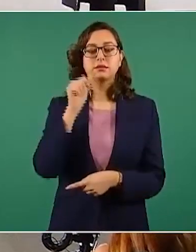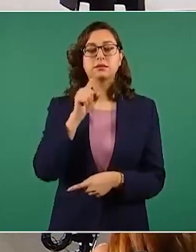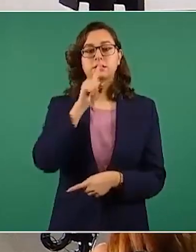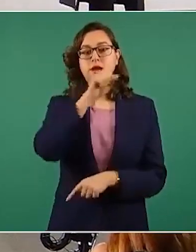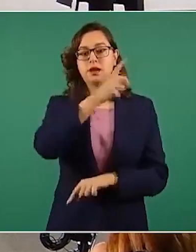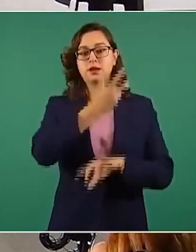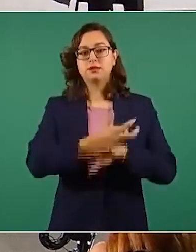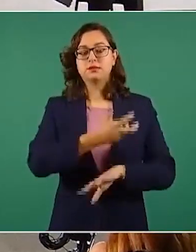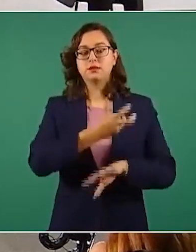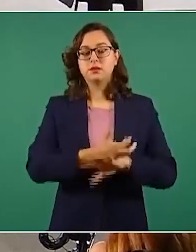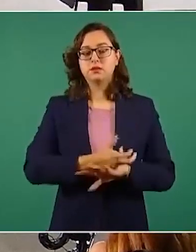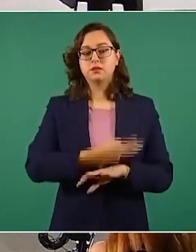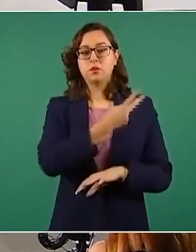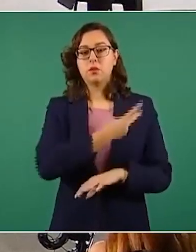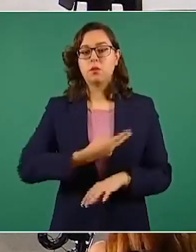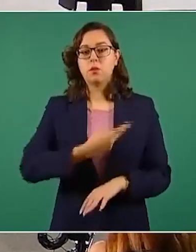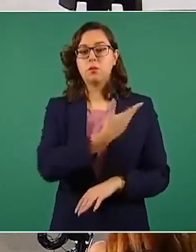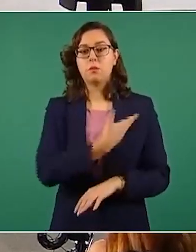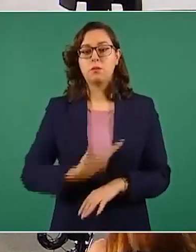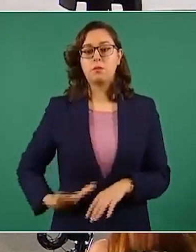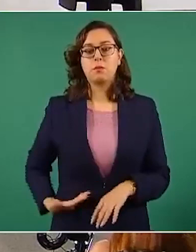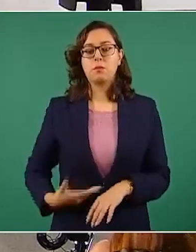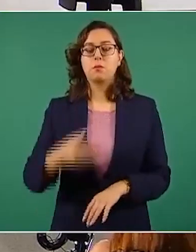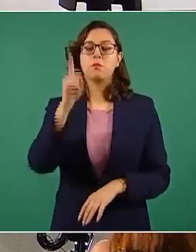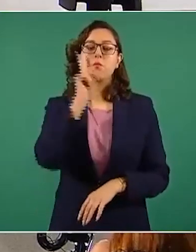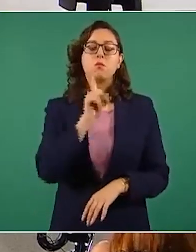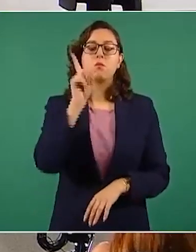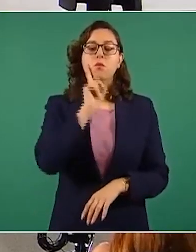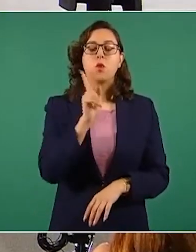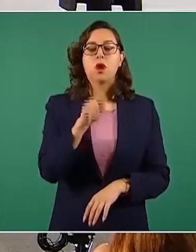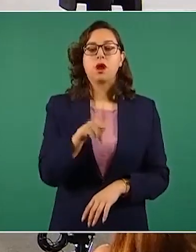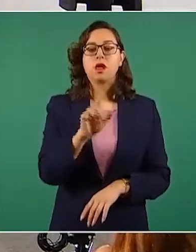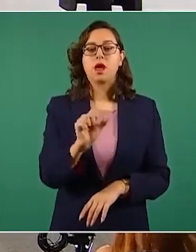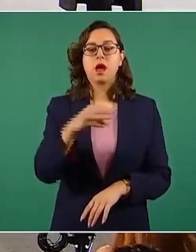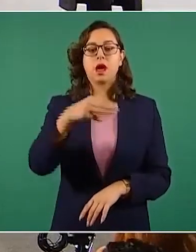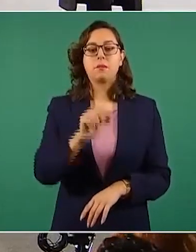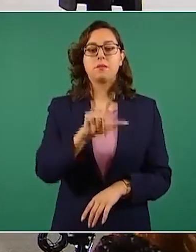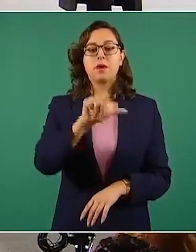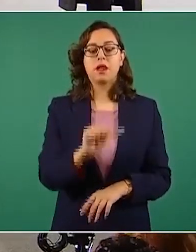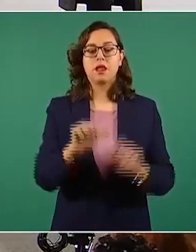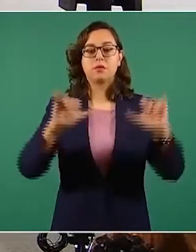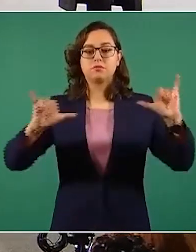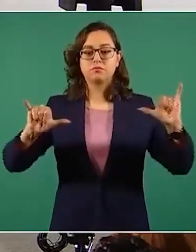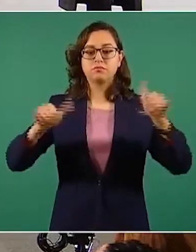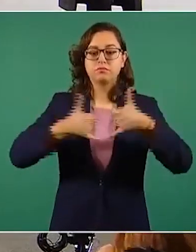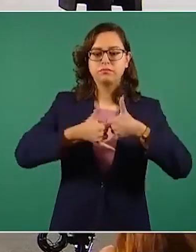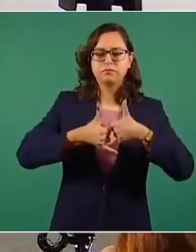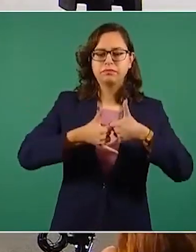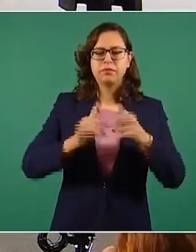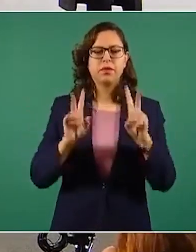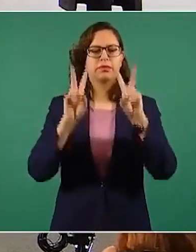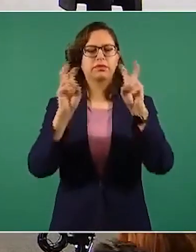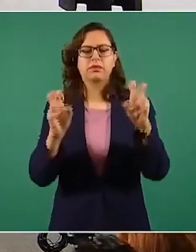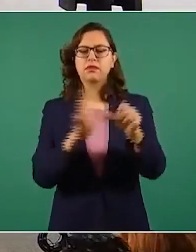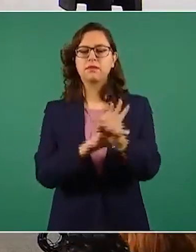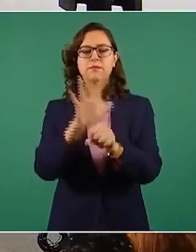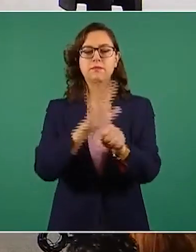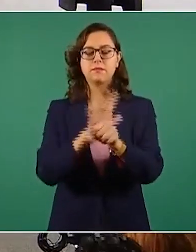vicepresidenta Kamala Harris. ¿Qué temas se tocaron principalmente?